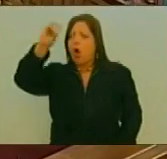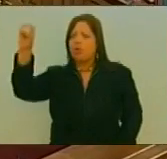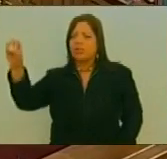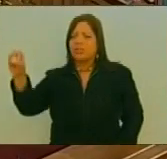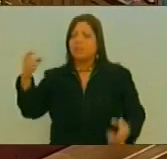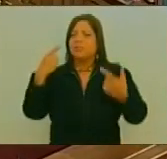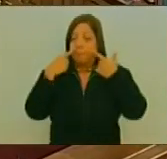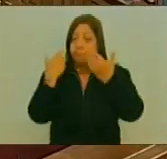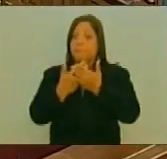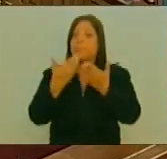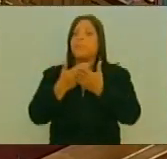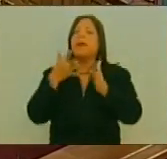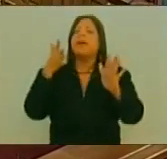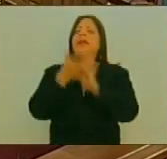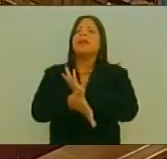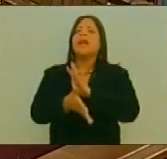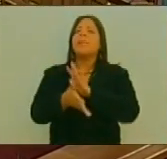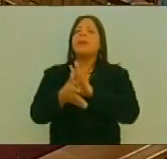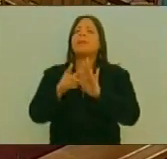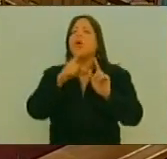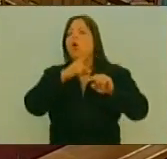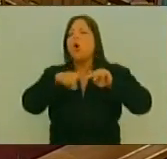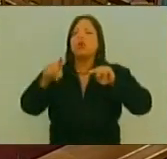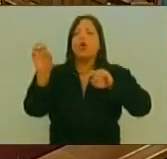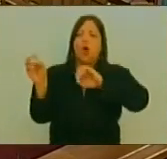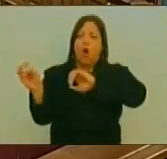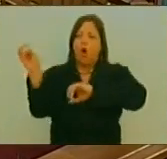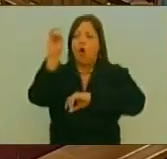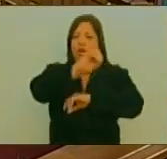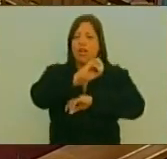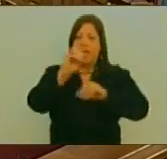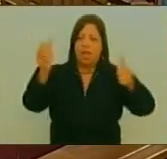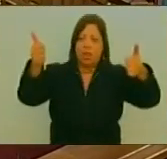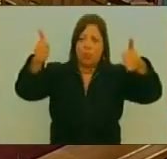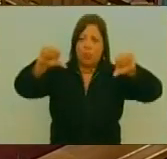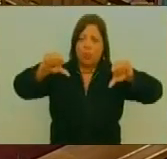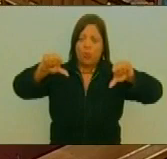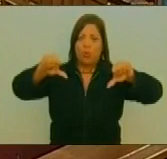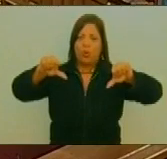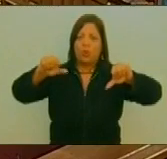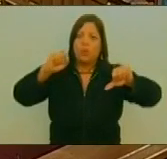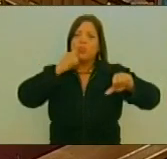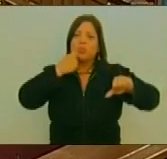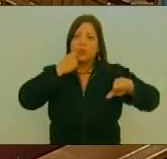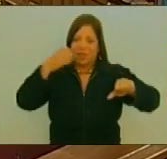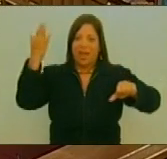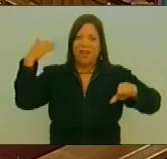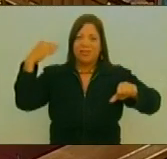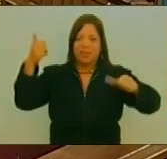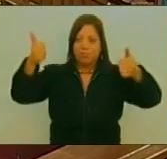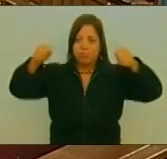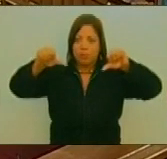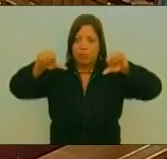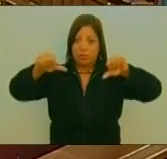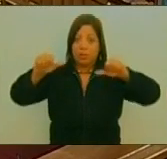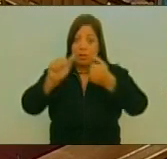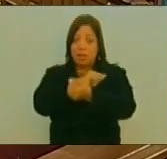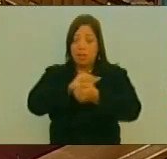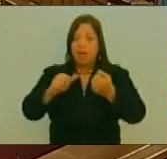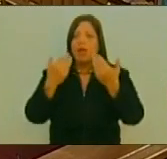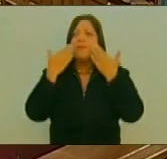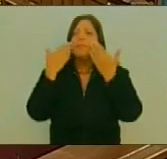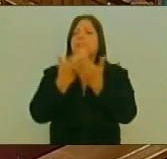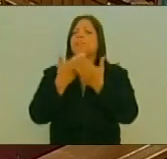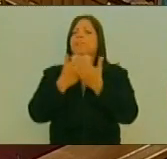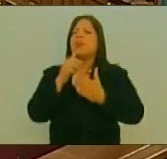Veamos Que ocurrió Con Europa Oriental Después del derrumbe Del bloque Socialista Veamos